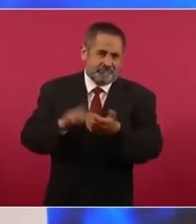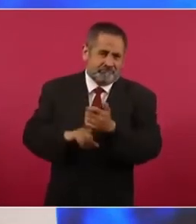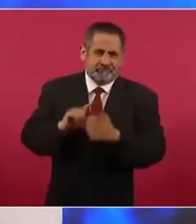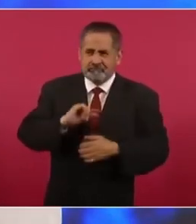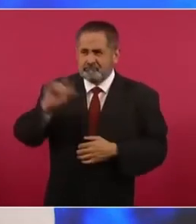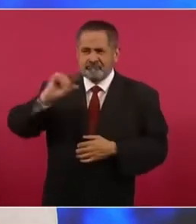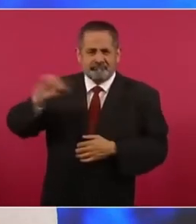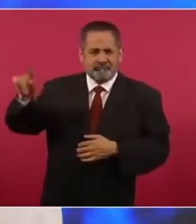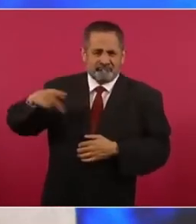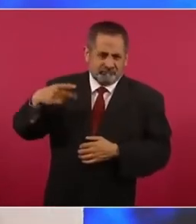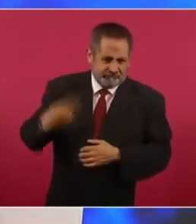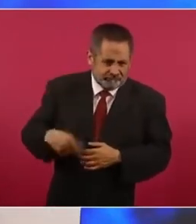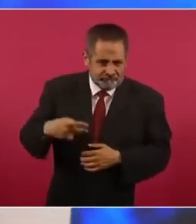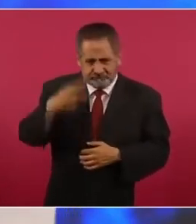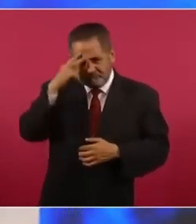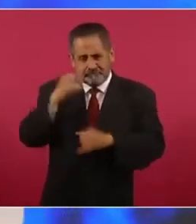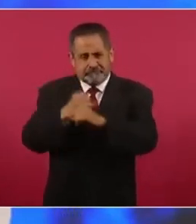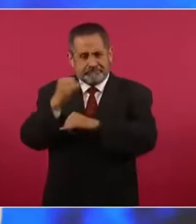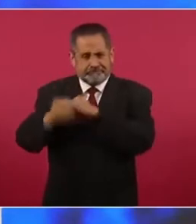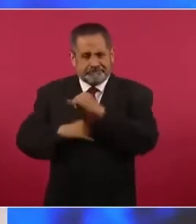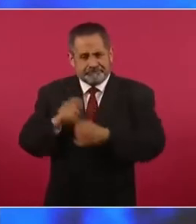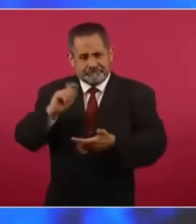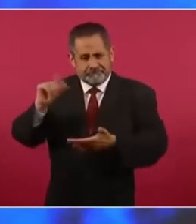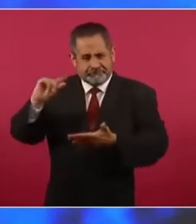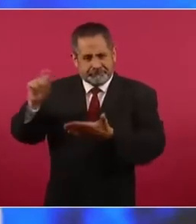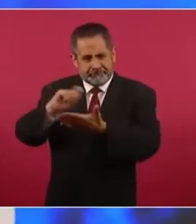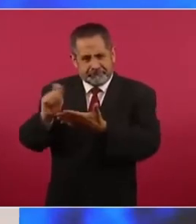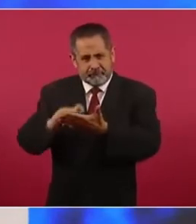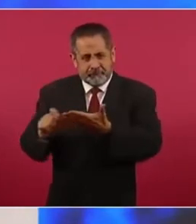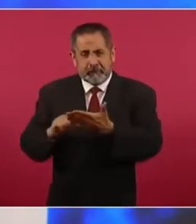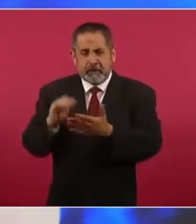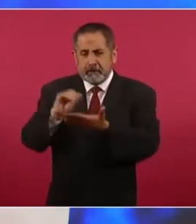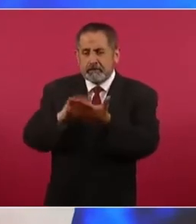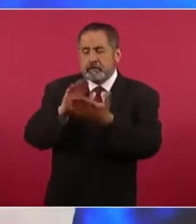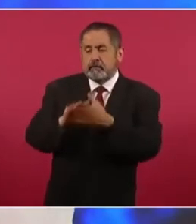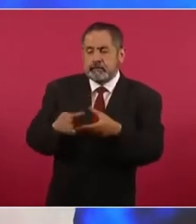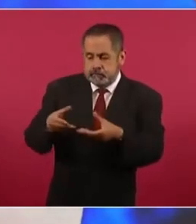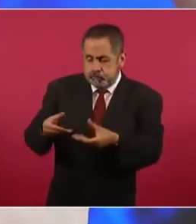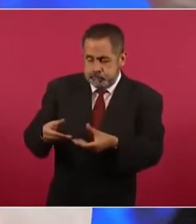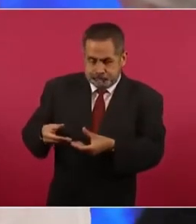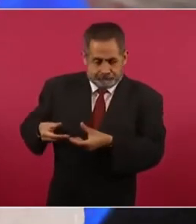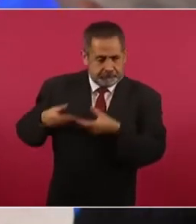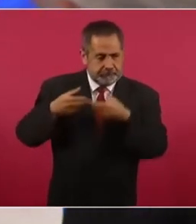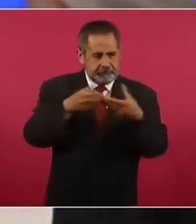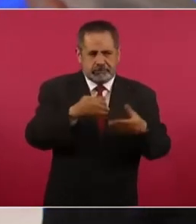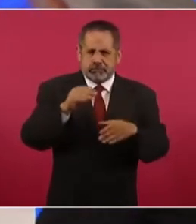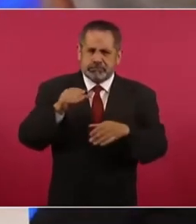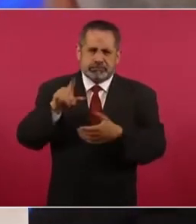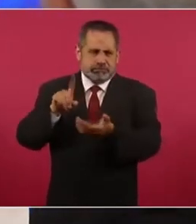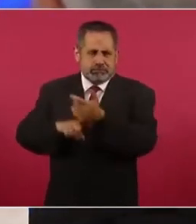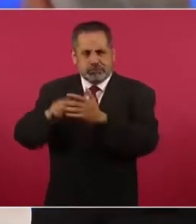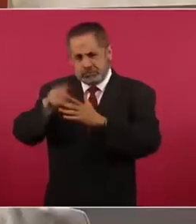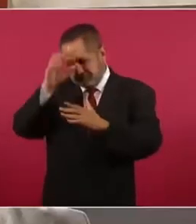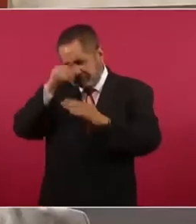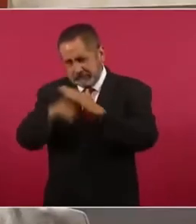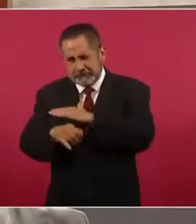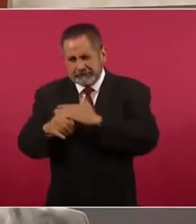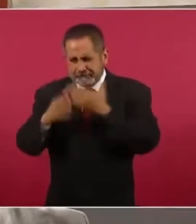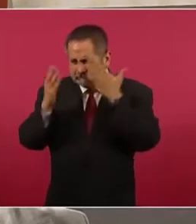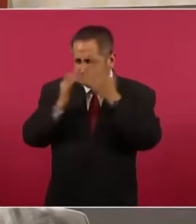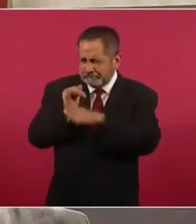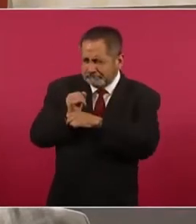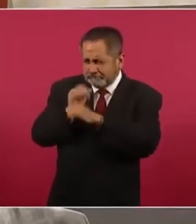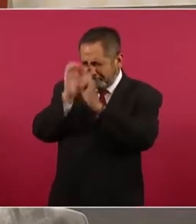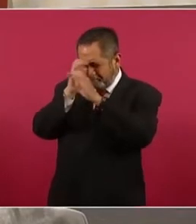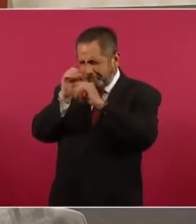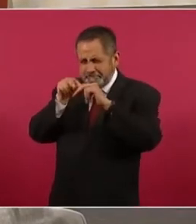nacional e internacional. Es un sólido documento científico basado en estudios geológicos